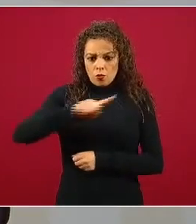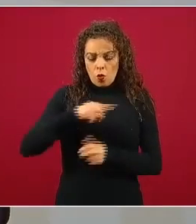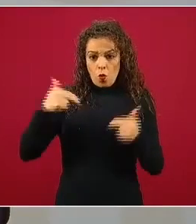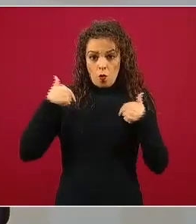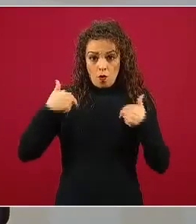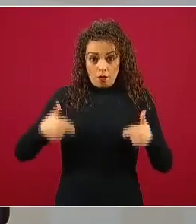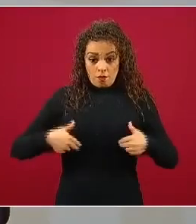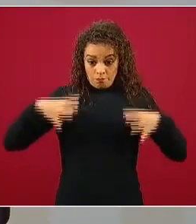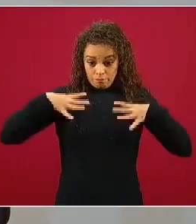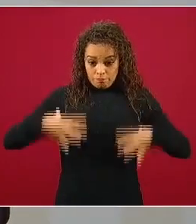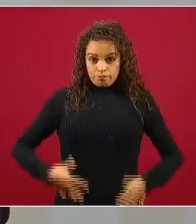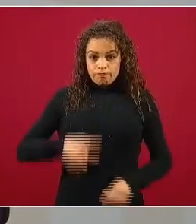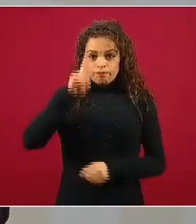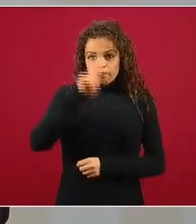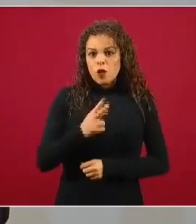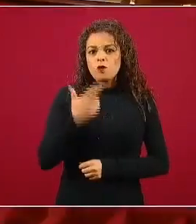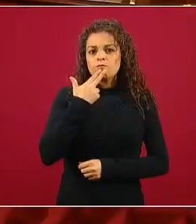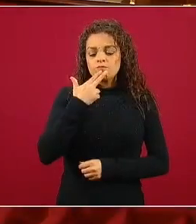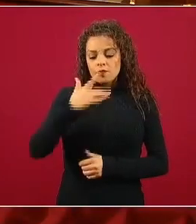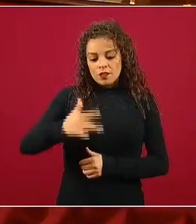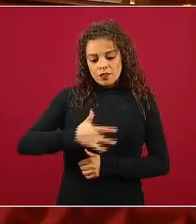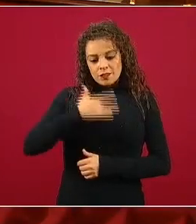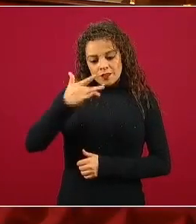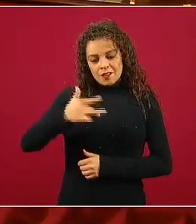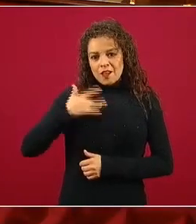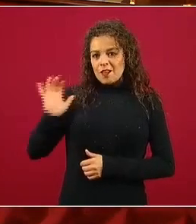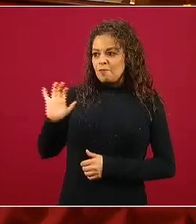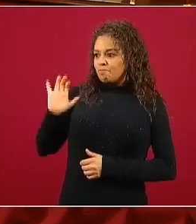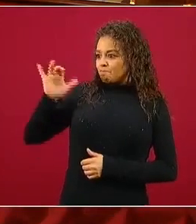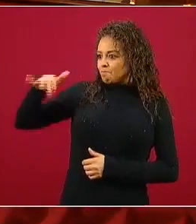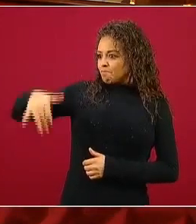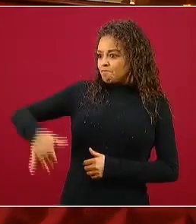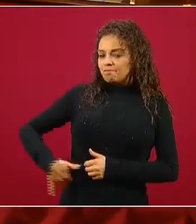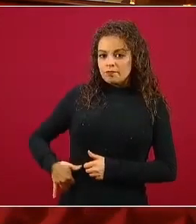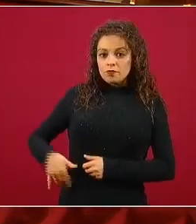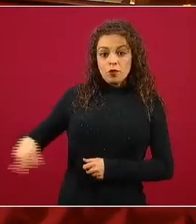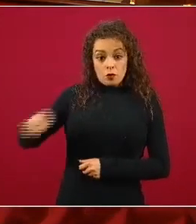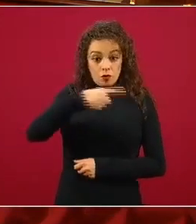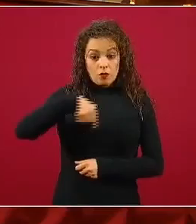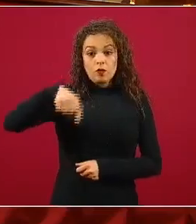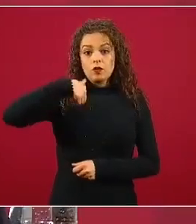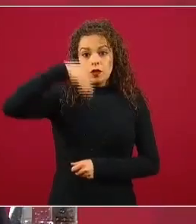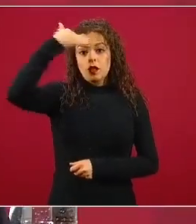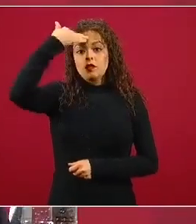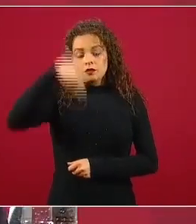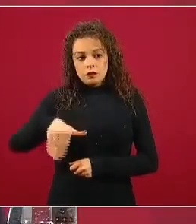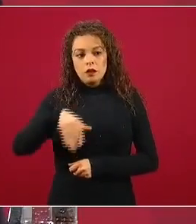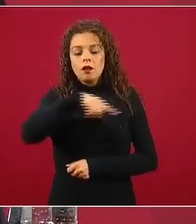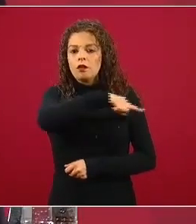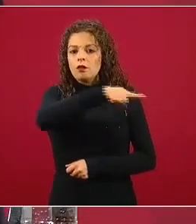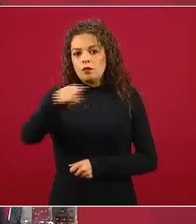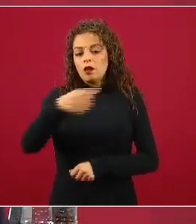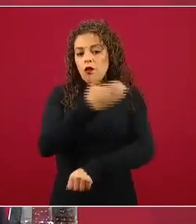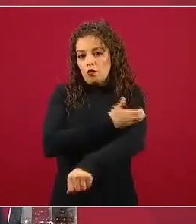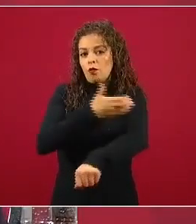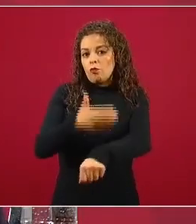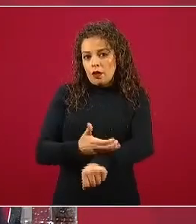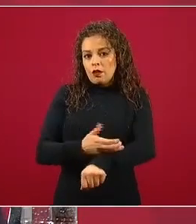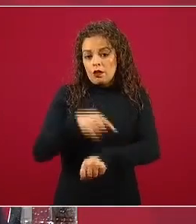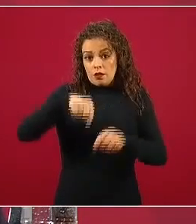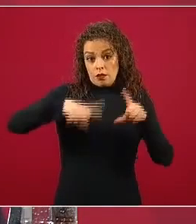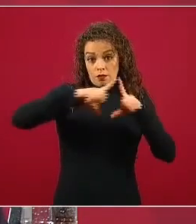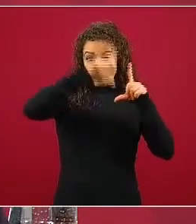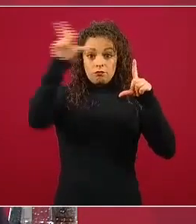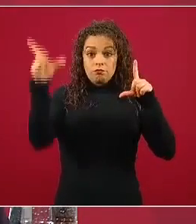un gran orgullo, todos estamos al tanto de las agresiones que han sufrido nuestros compañeros y compañeras a lo largo del país